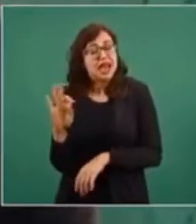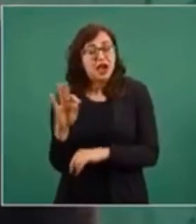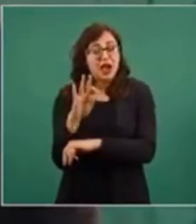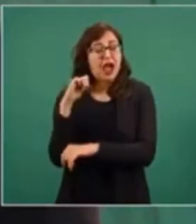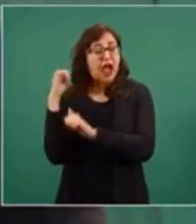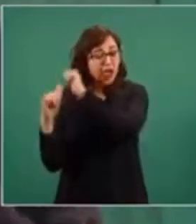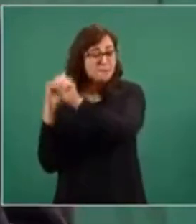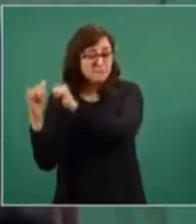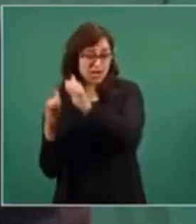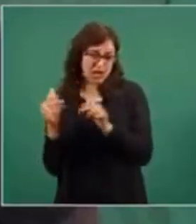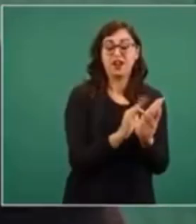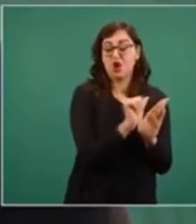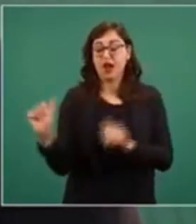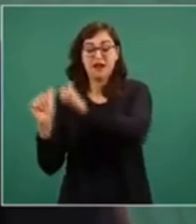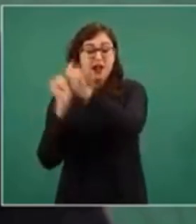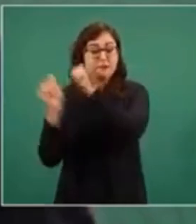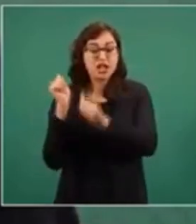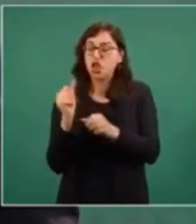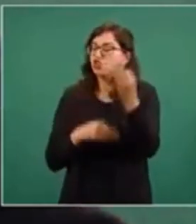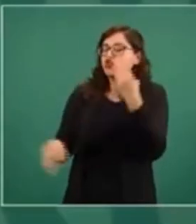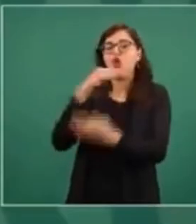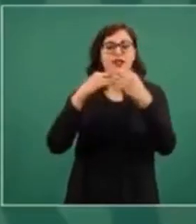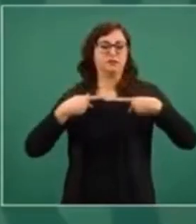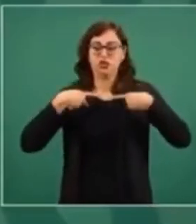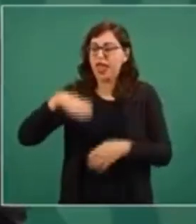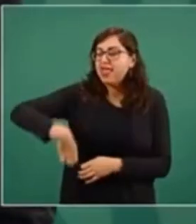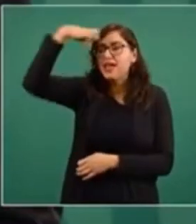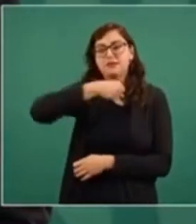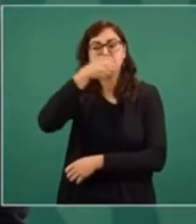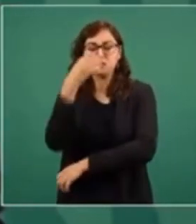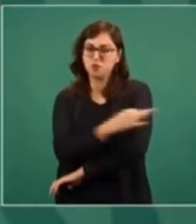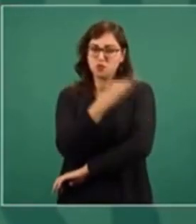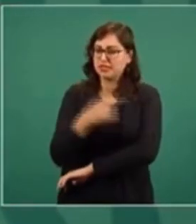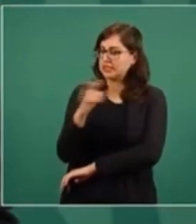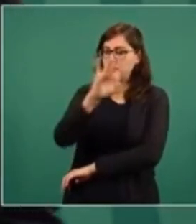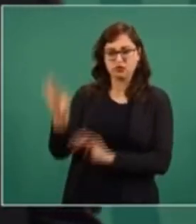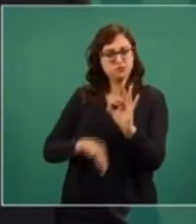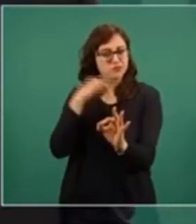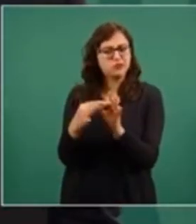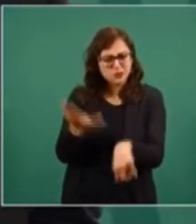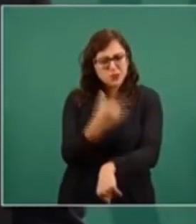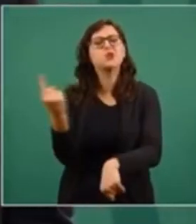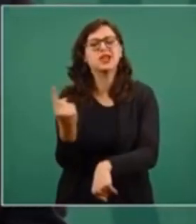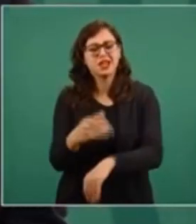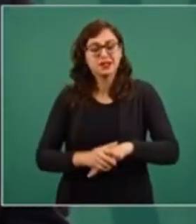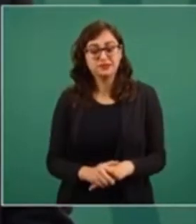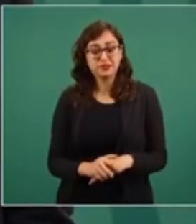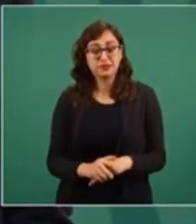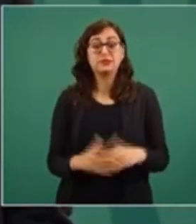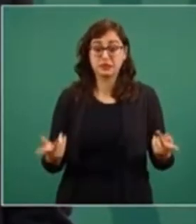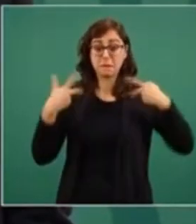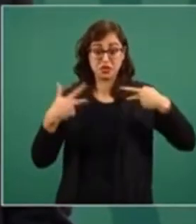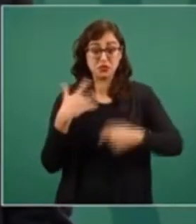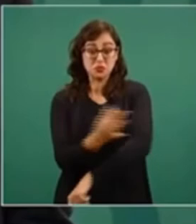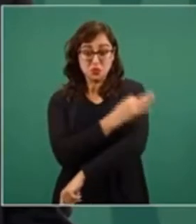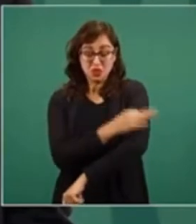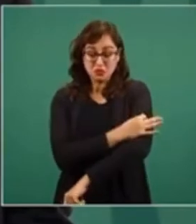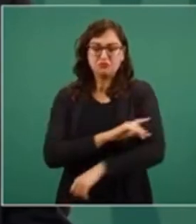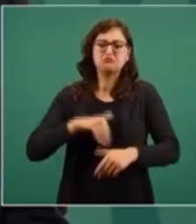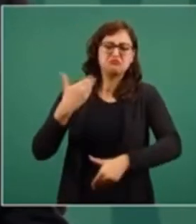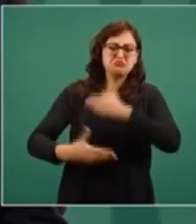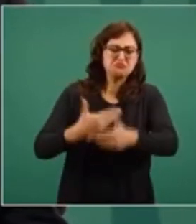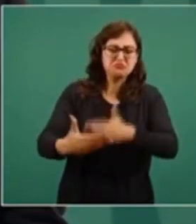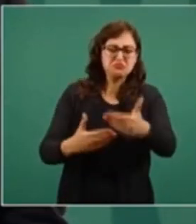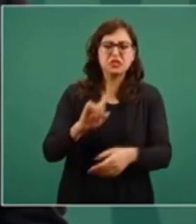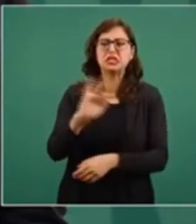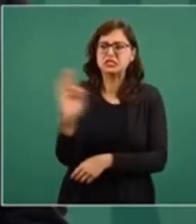adultos mayores de 60 años. Ese es el propósito. Porque al vacunar a los adultos mayores, estamos reduciendo, estaríamos disminuyendo